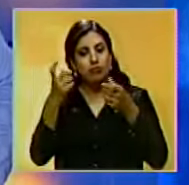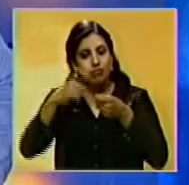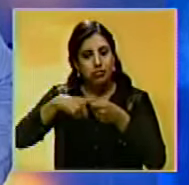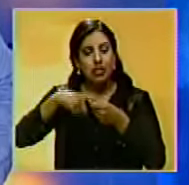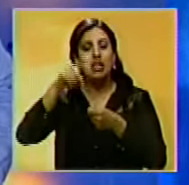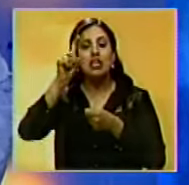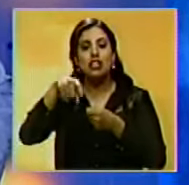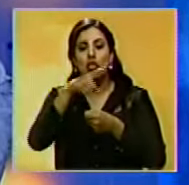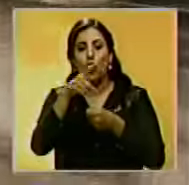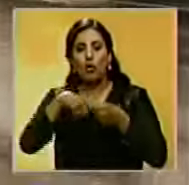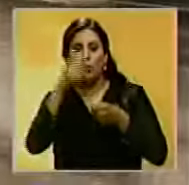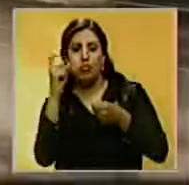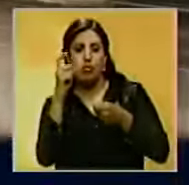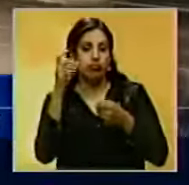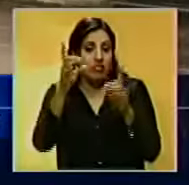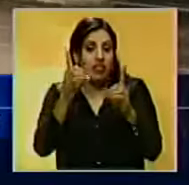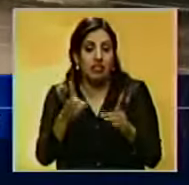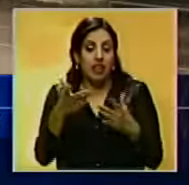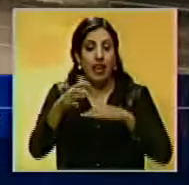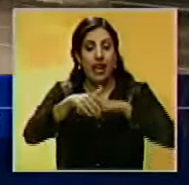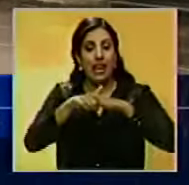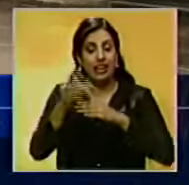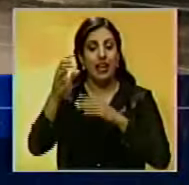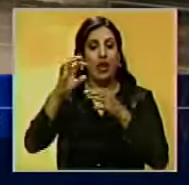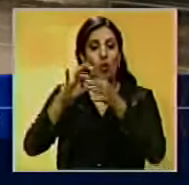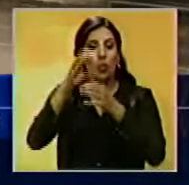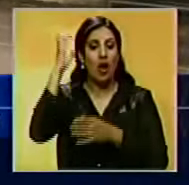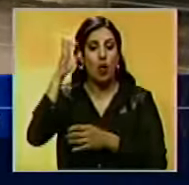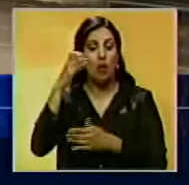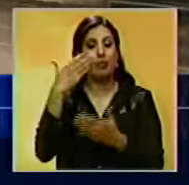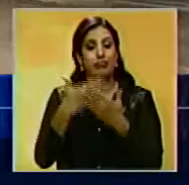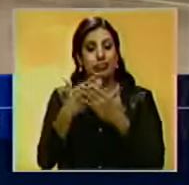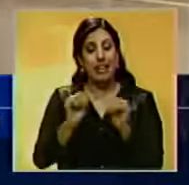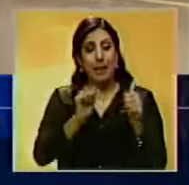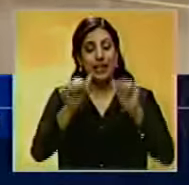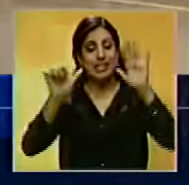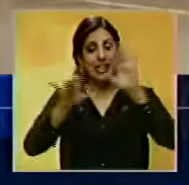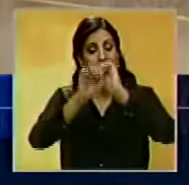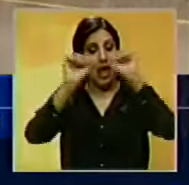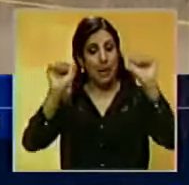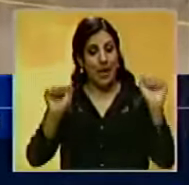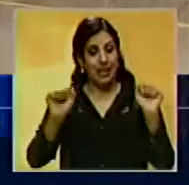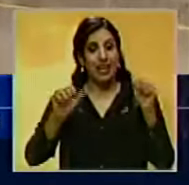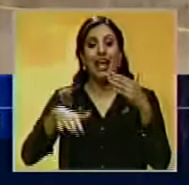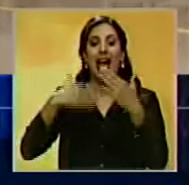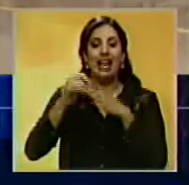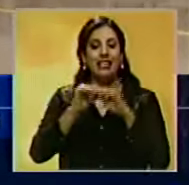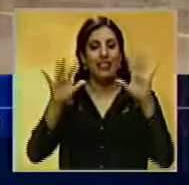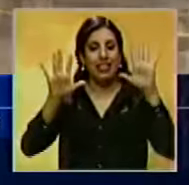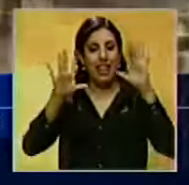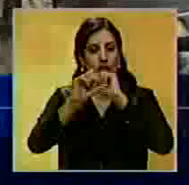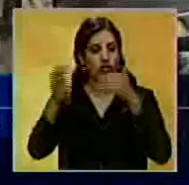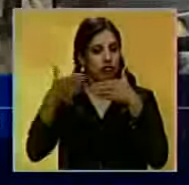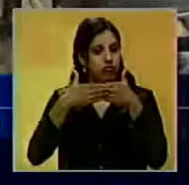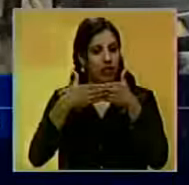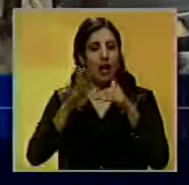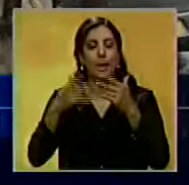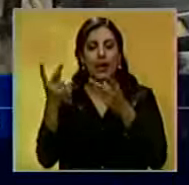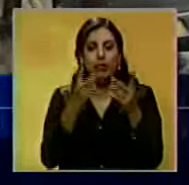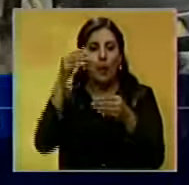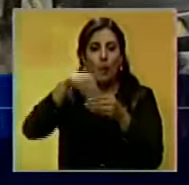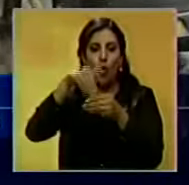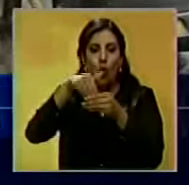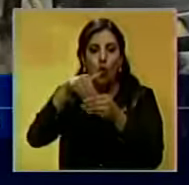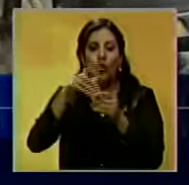Europea o no. Al menos 41.000 centros de votación estarían abiertos desde las 7 de la mañana hasta las 10 de la noche para recibir a los